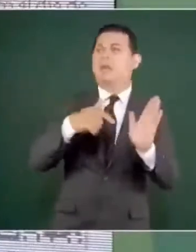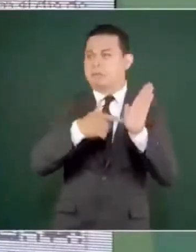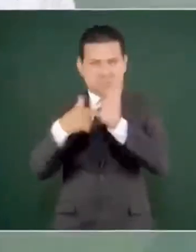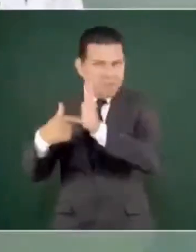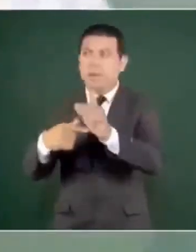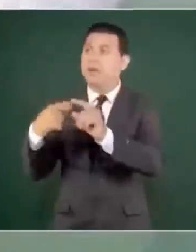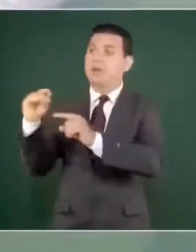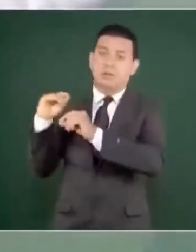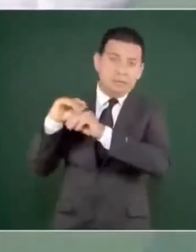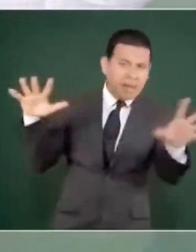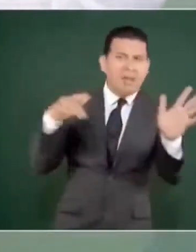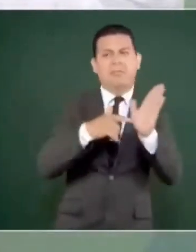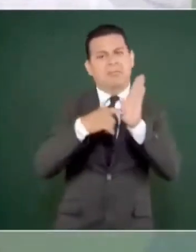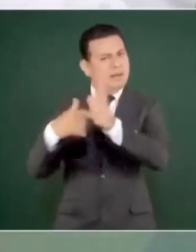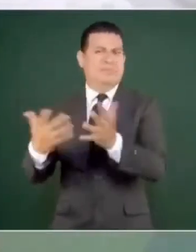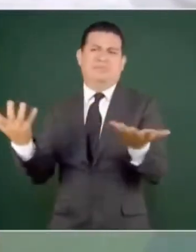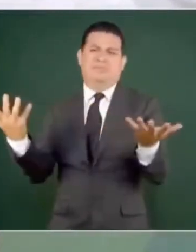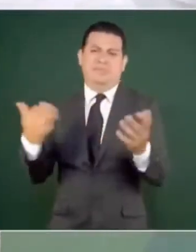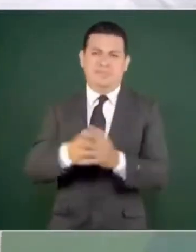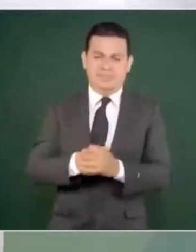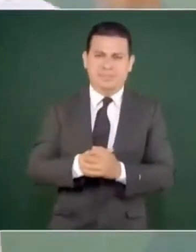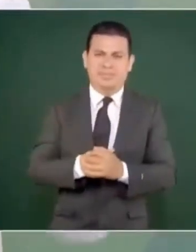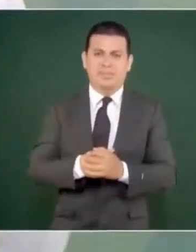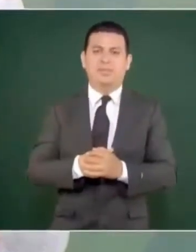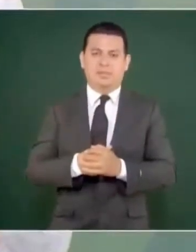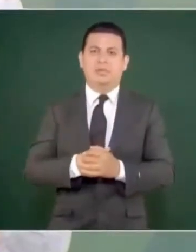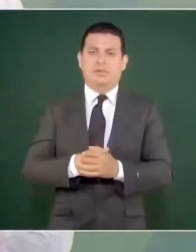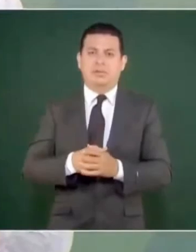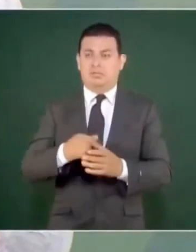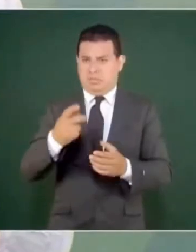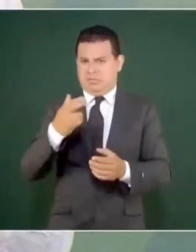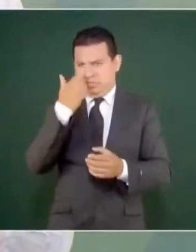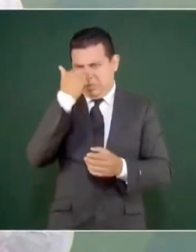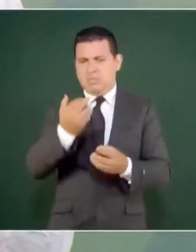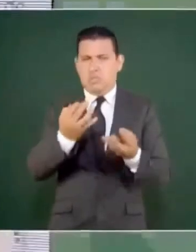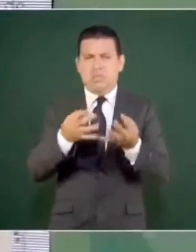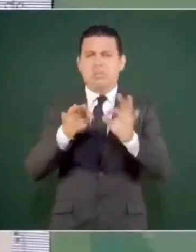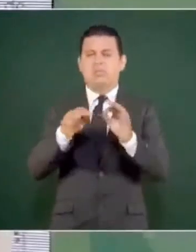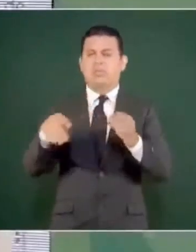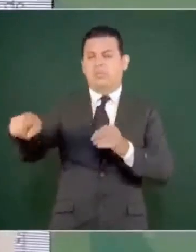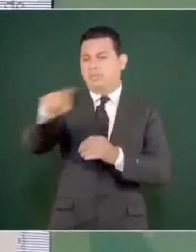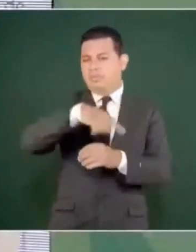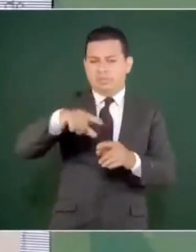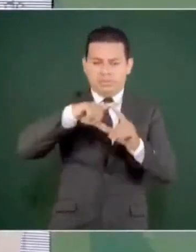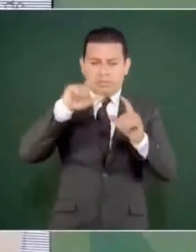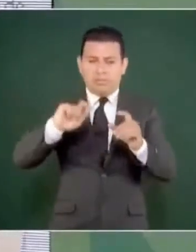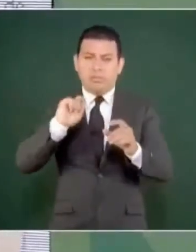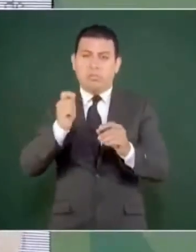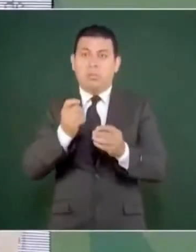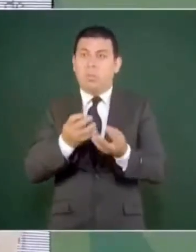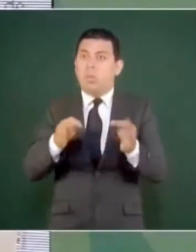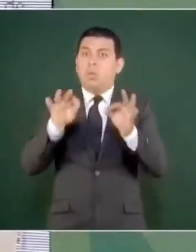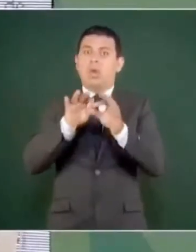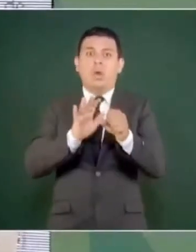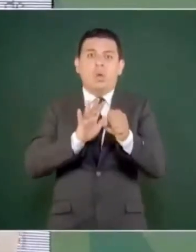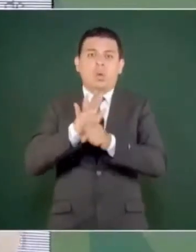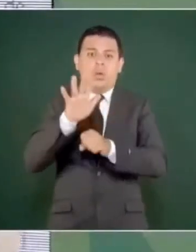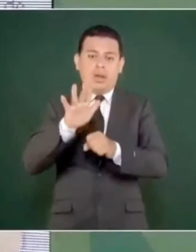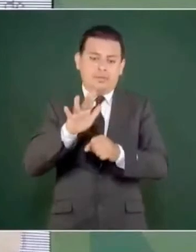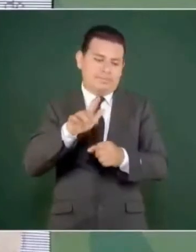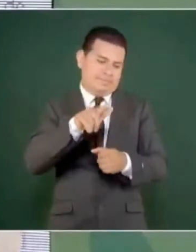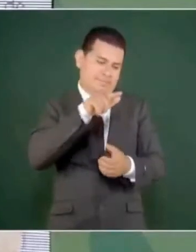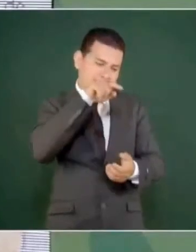nació ese periódico, ha sido un periódico del régimen,